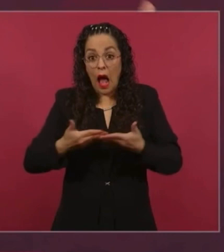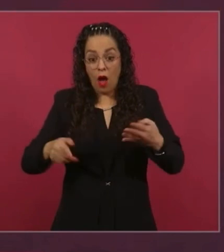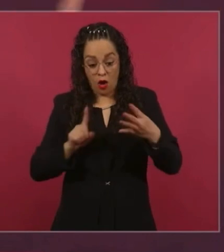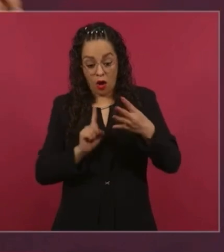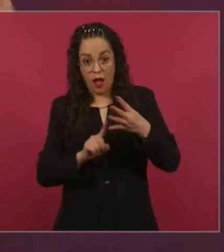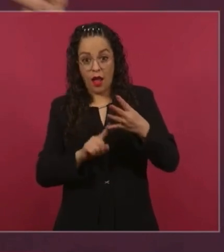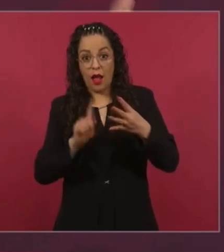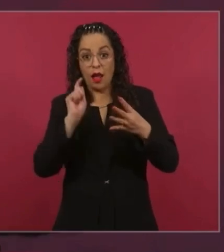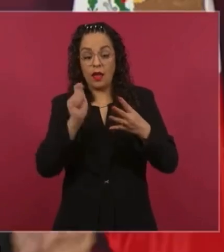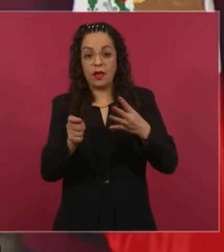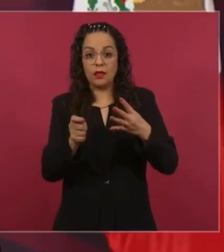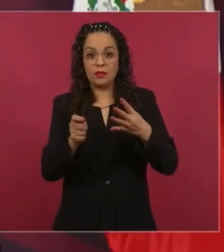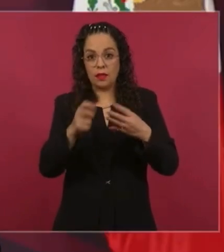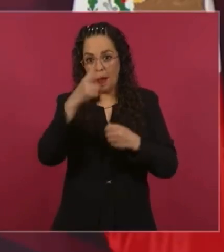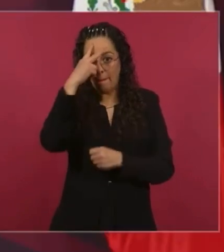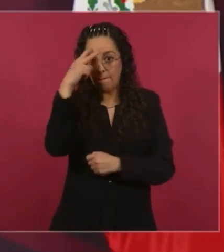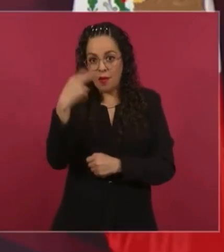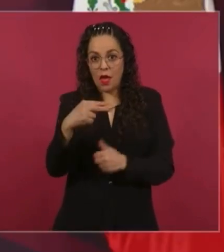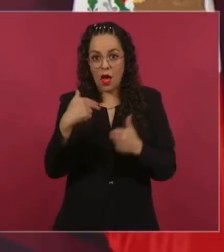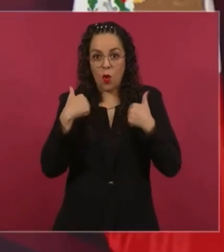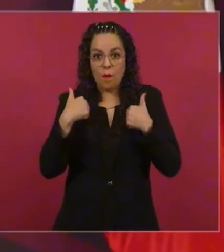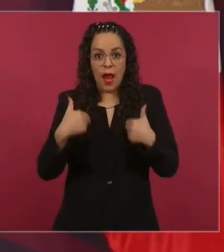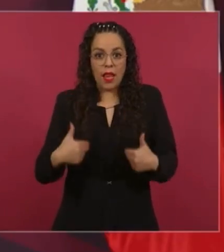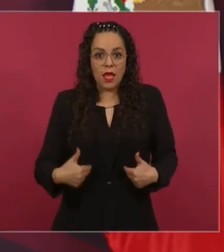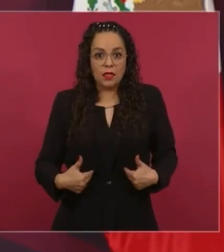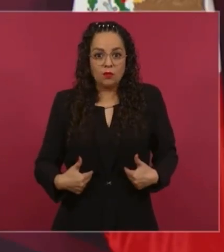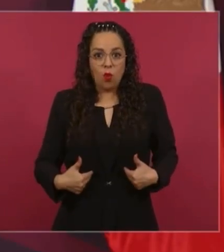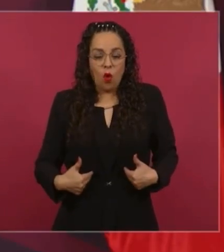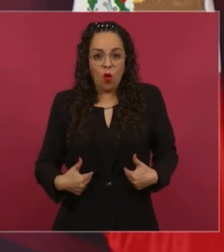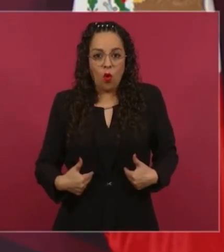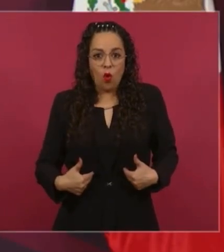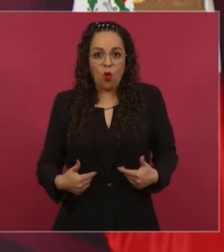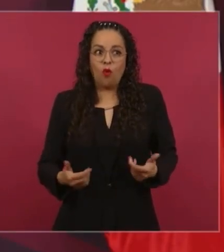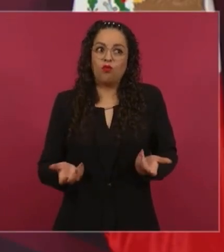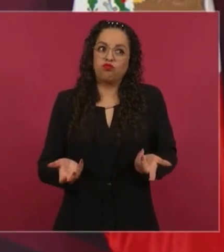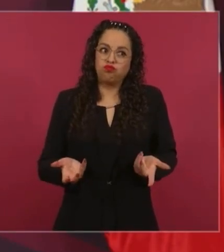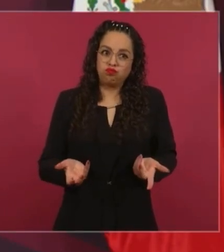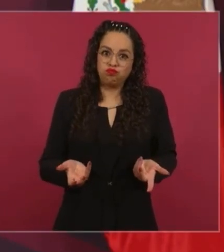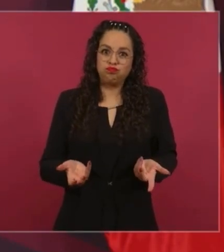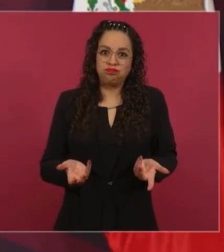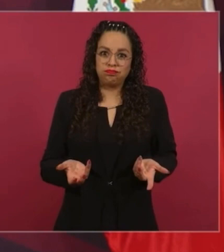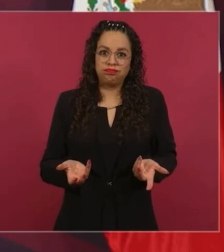¿cómo creamos este humanismo mexicano? Con su economía moral.